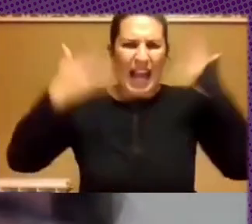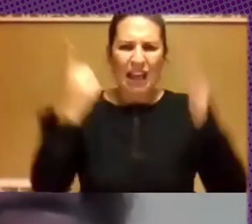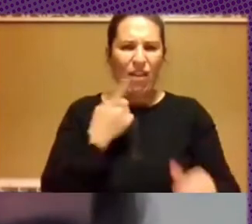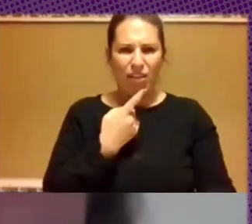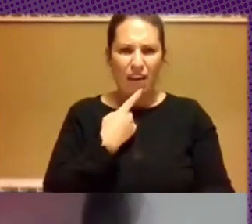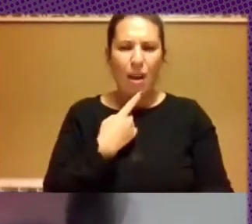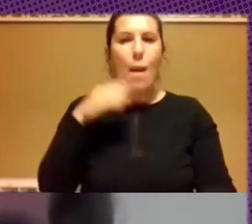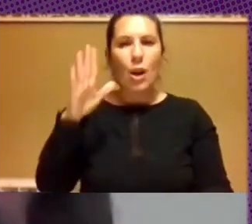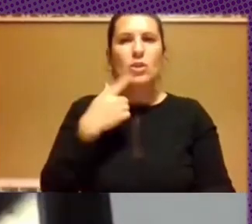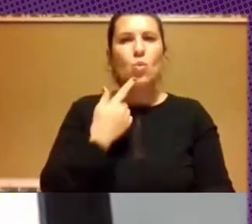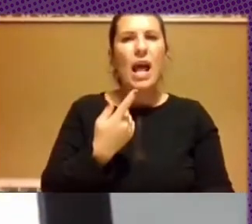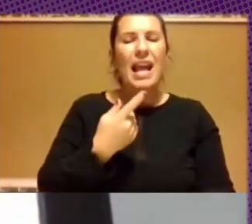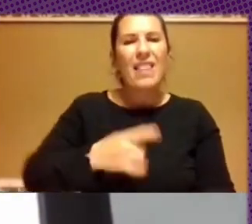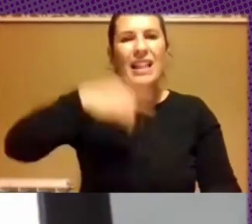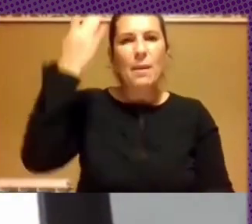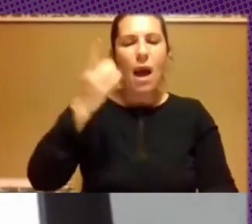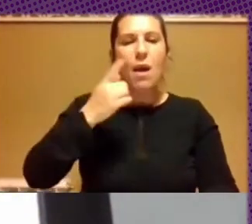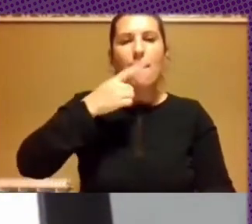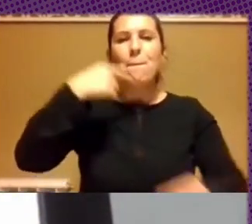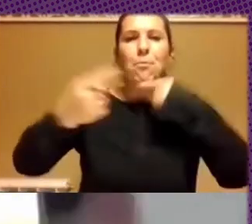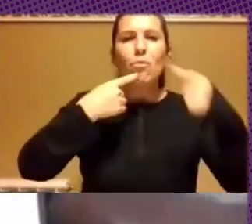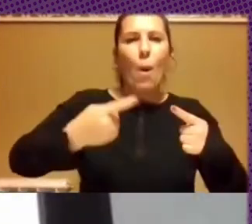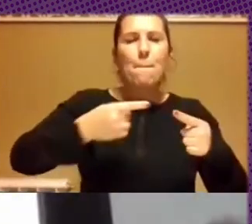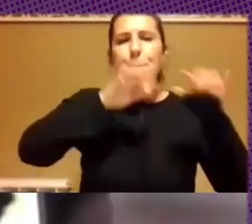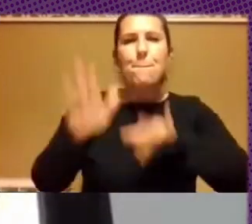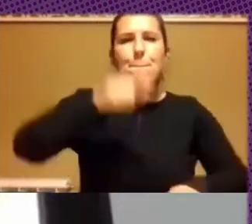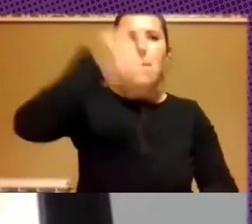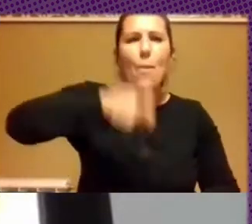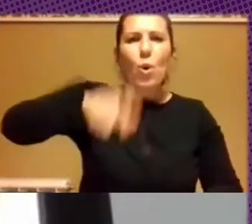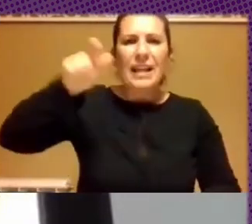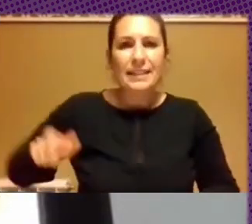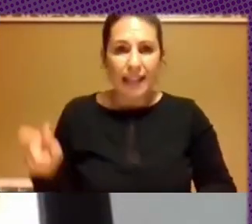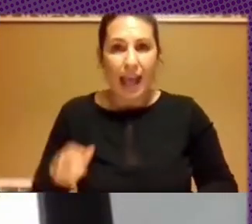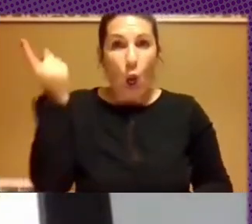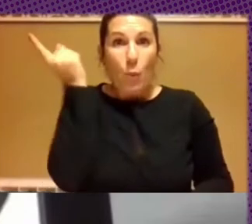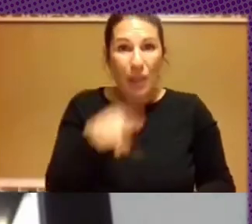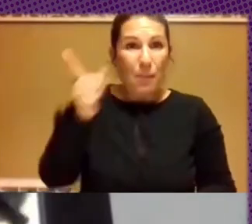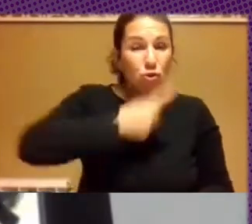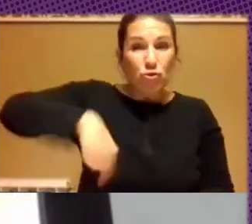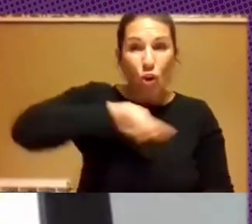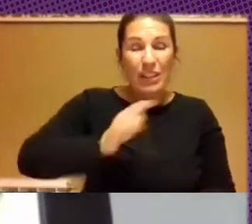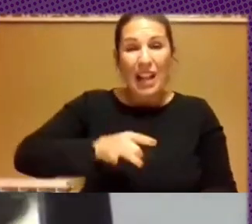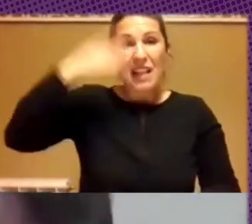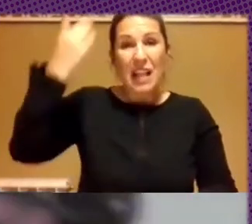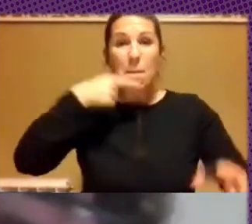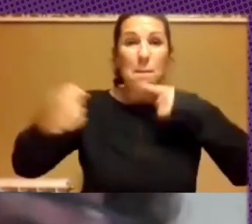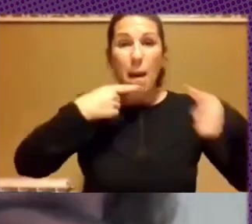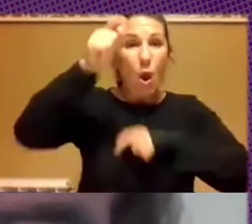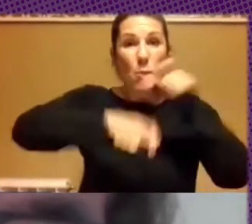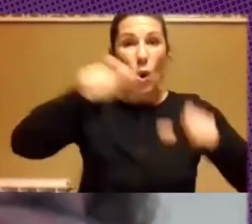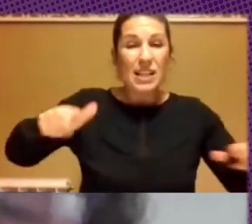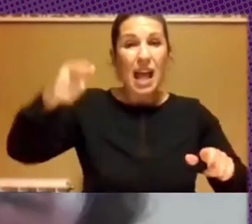una iniciativa populista. Y como sabemos todos, toda iniciativa populista tiene por detrás la